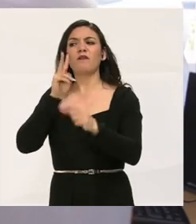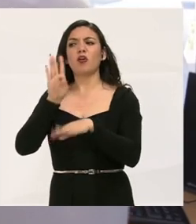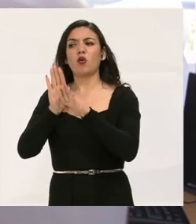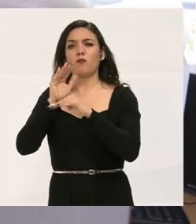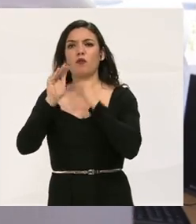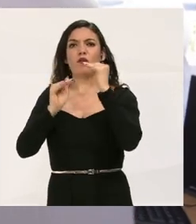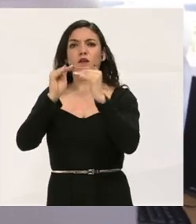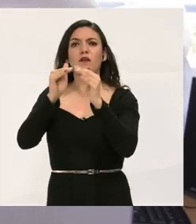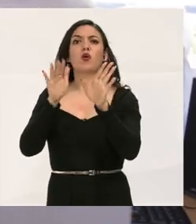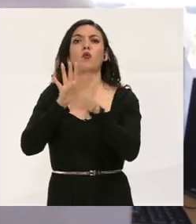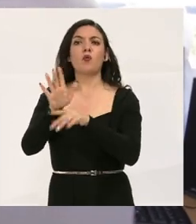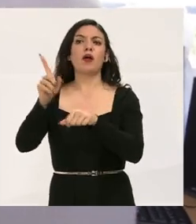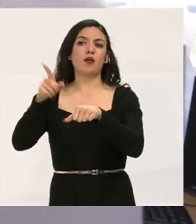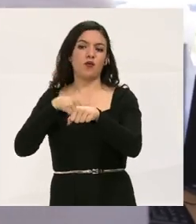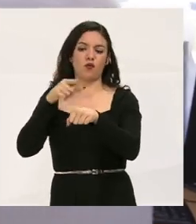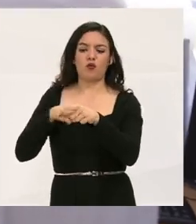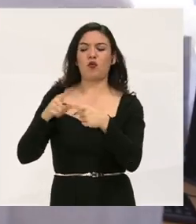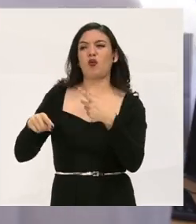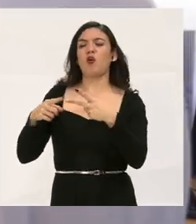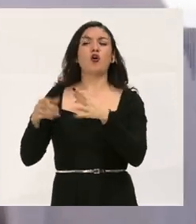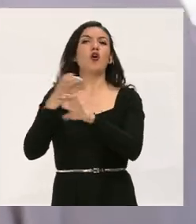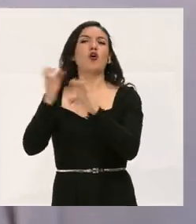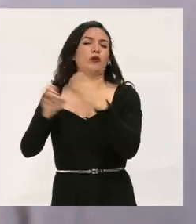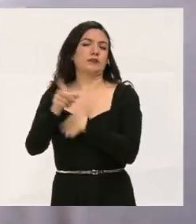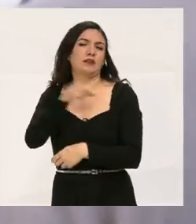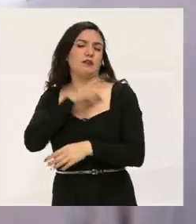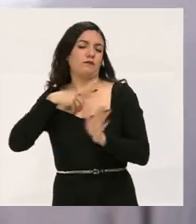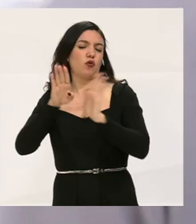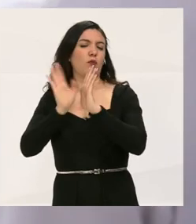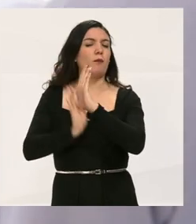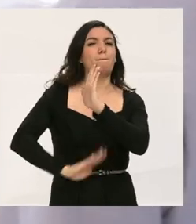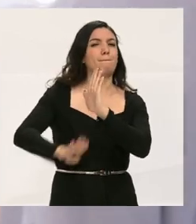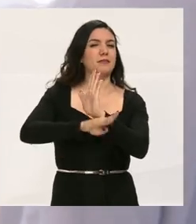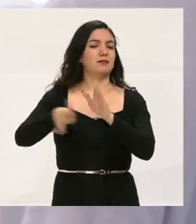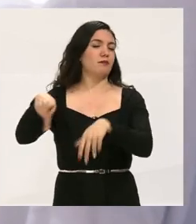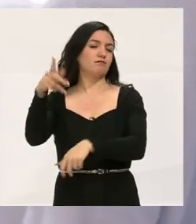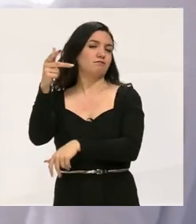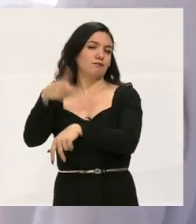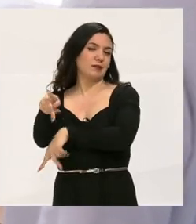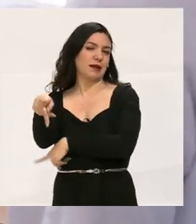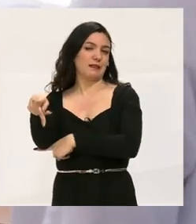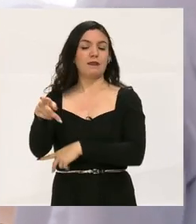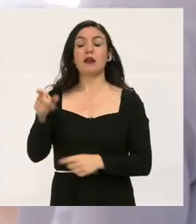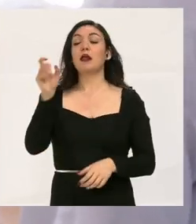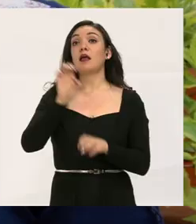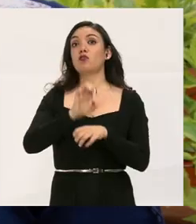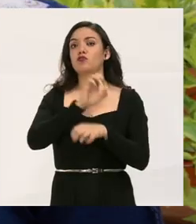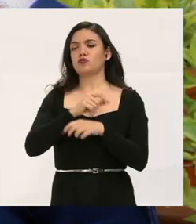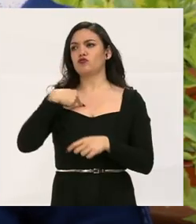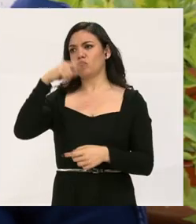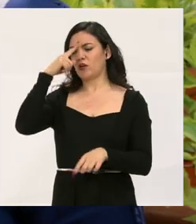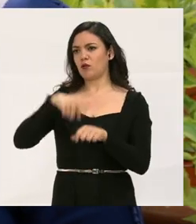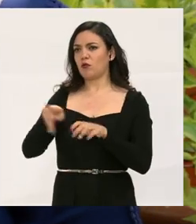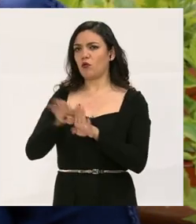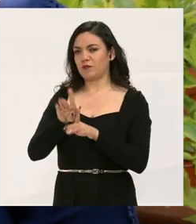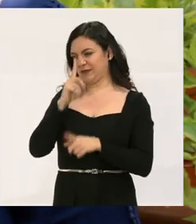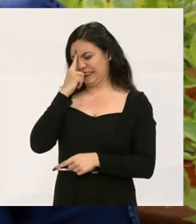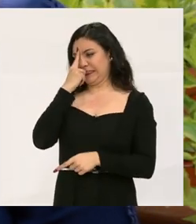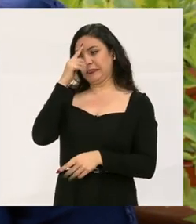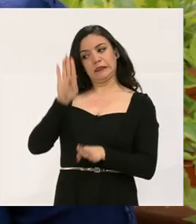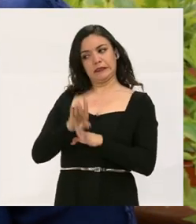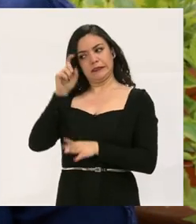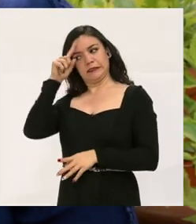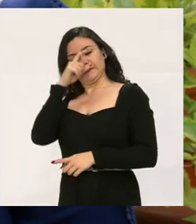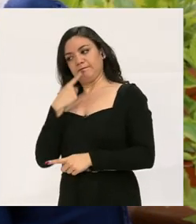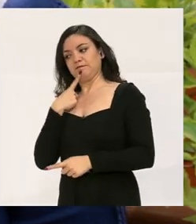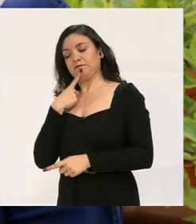viendo los avances, en cuanto a los colores, las cosas que se tienen que ver básicas en preescolar. Ella, yo creo que para ella